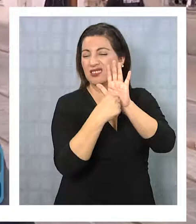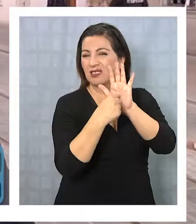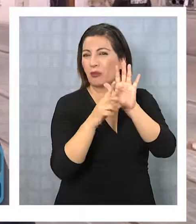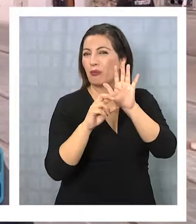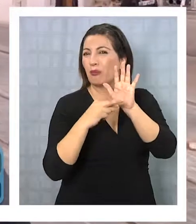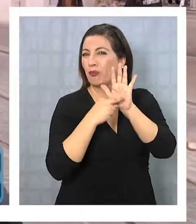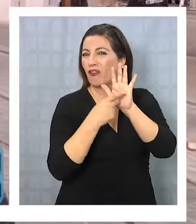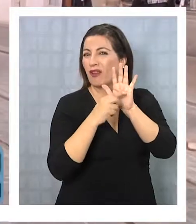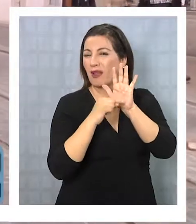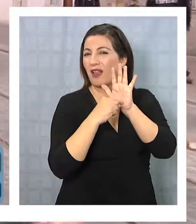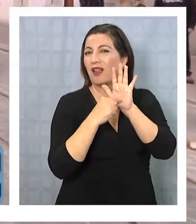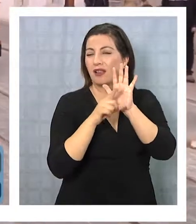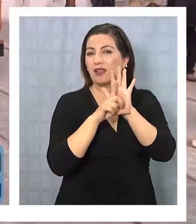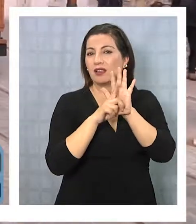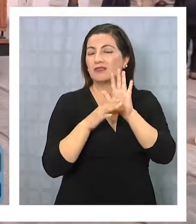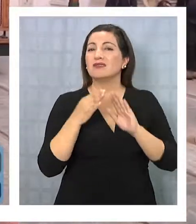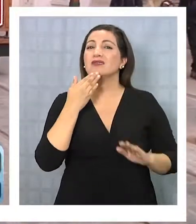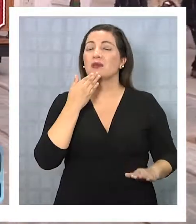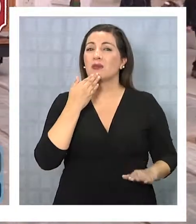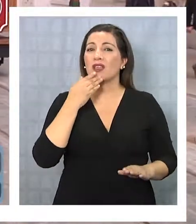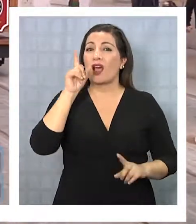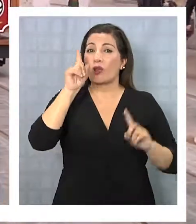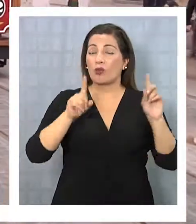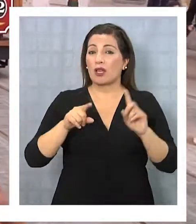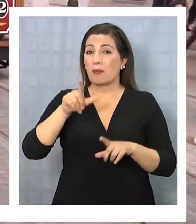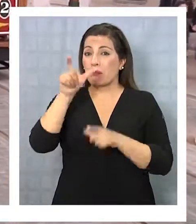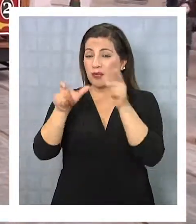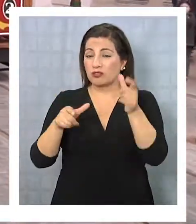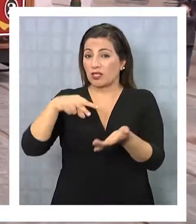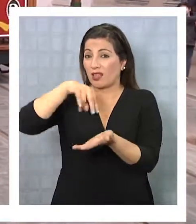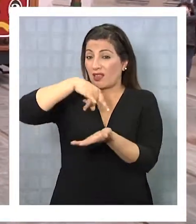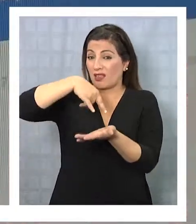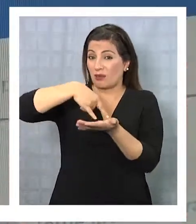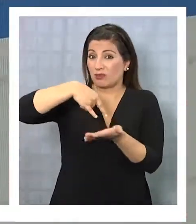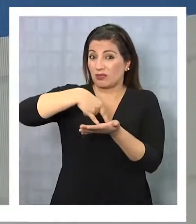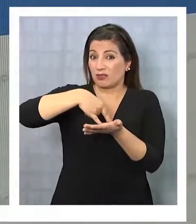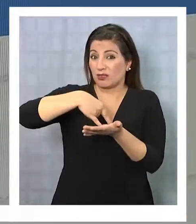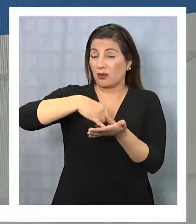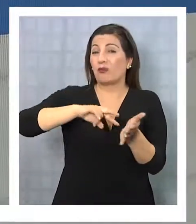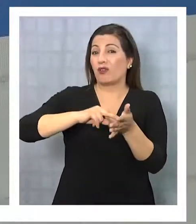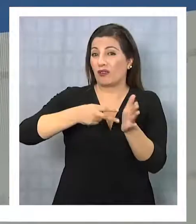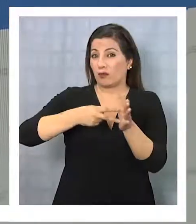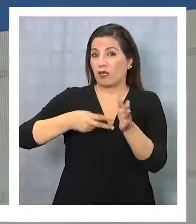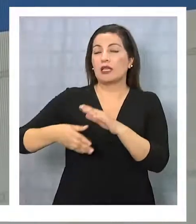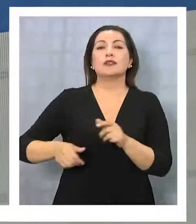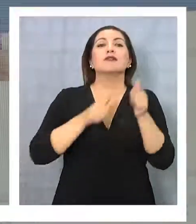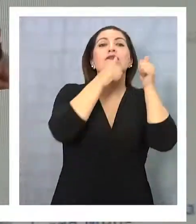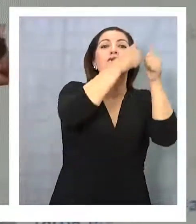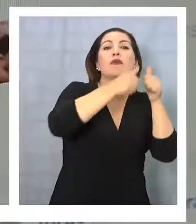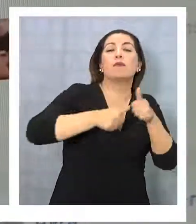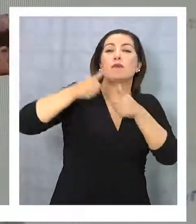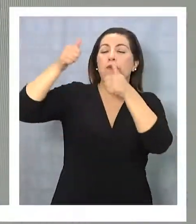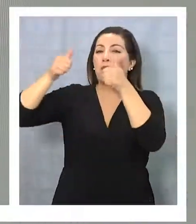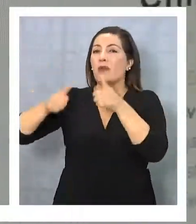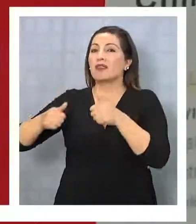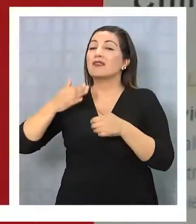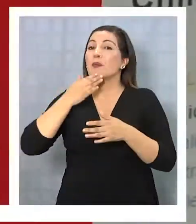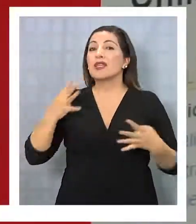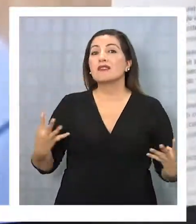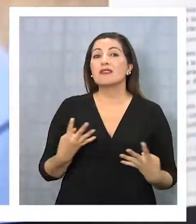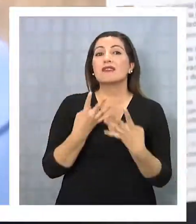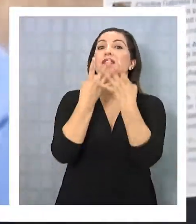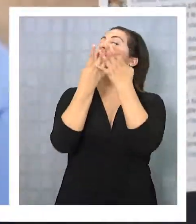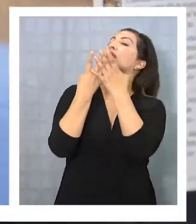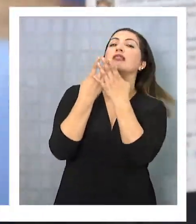complicada. Incluso los mismos parlamentarios que la aprobaron, tampoco la entienden de ellos. Campaña que cada vez más se dan en redes sociales,